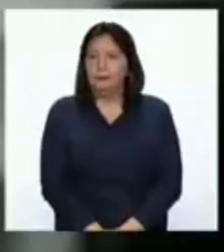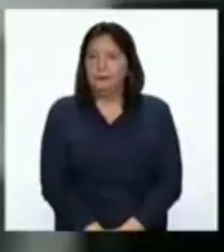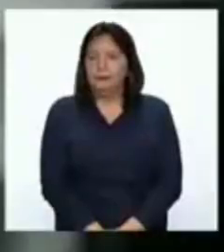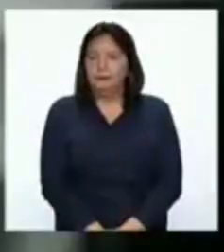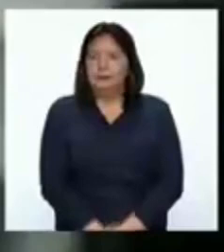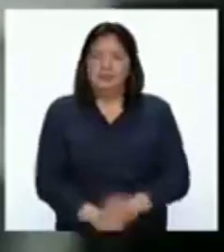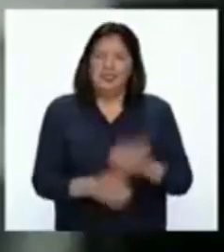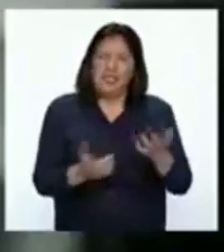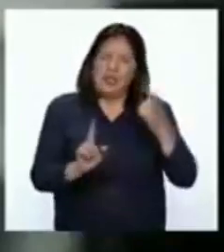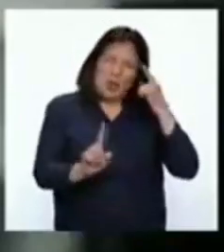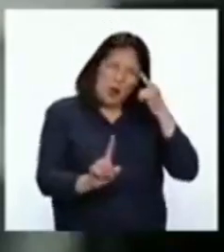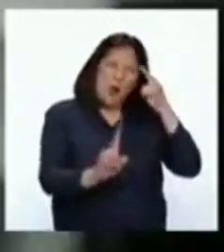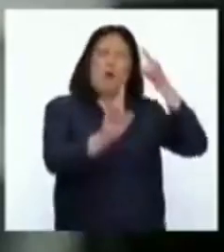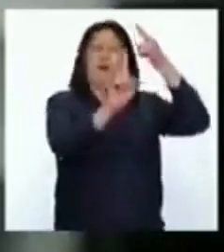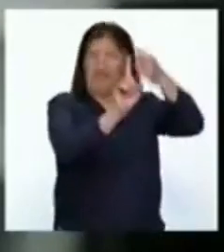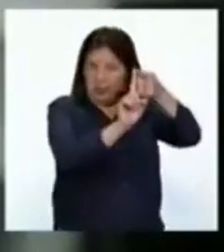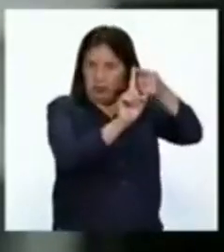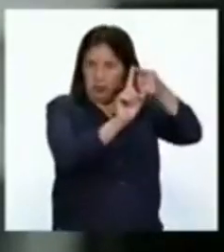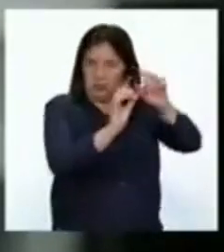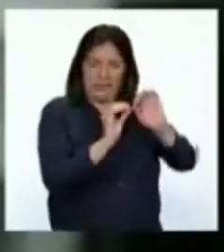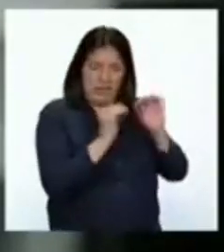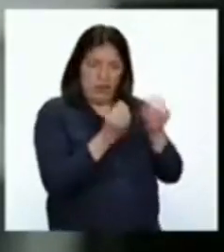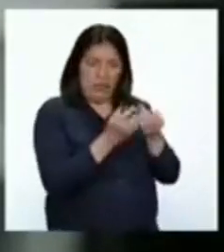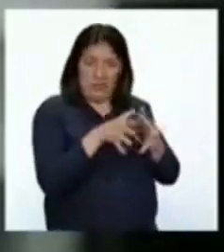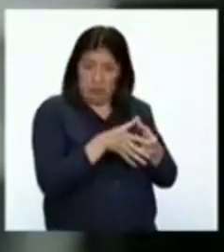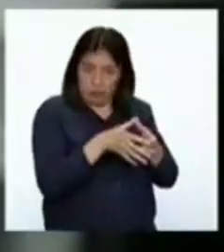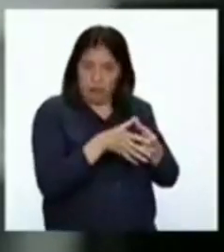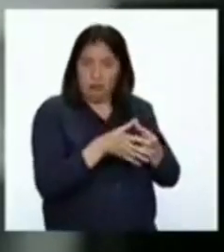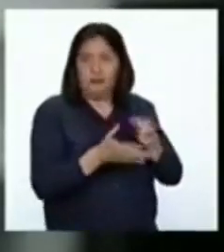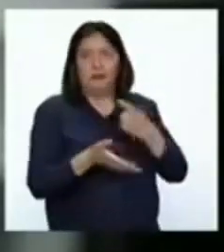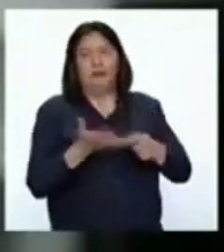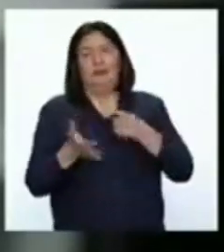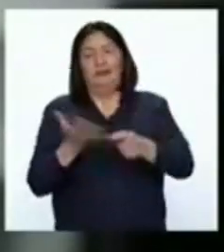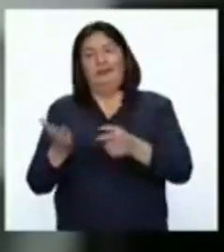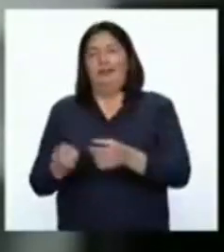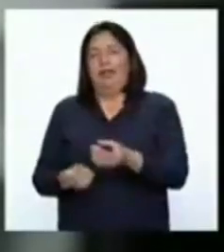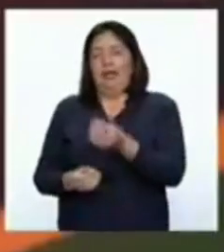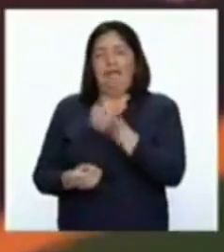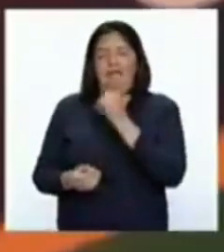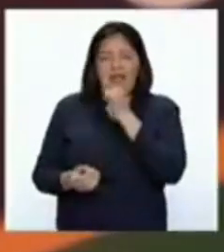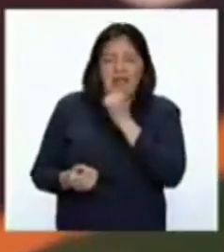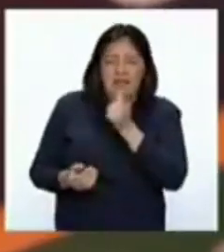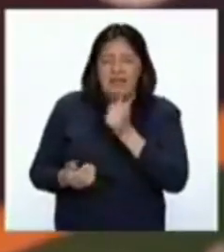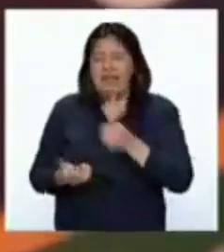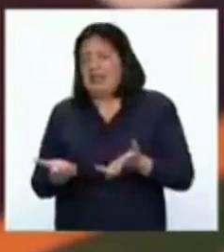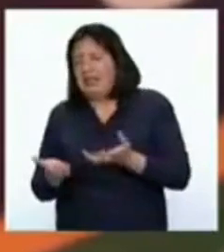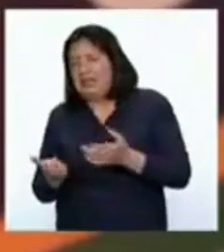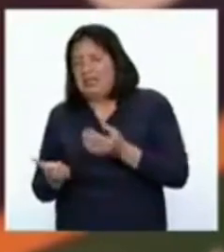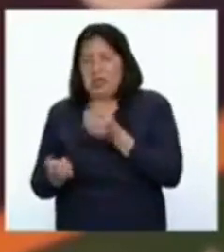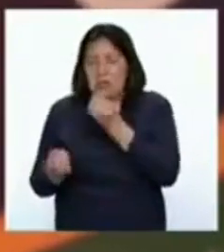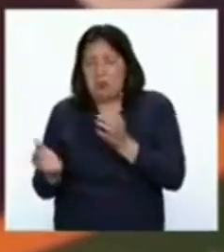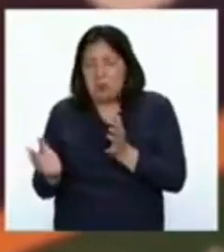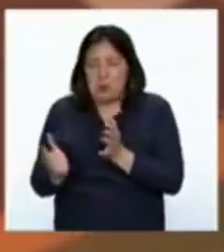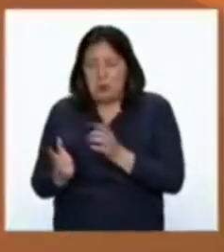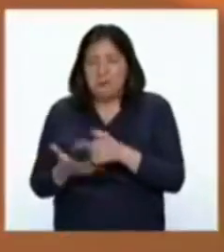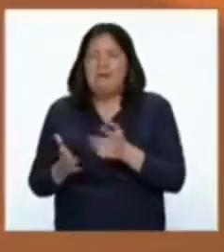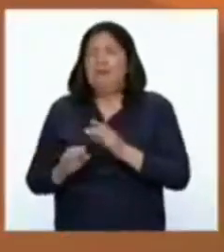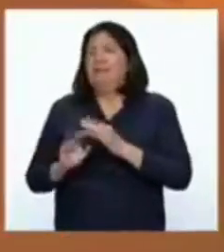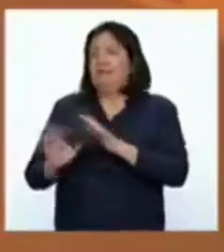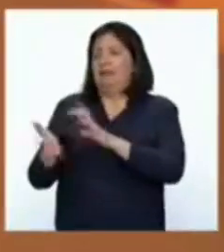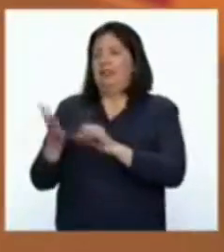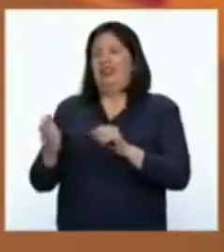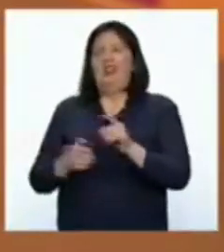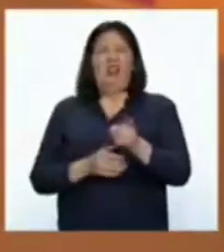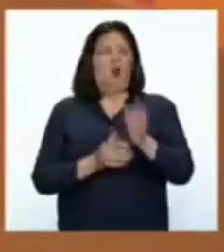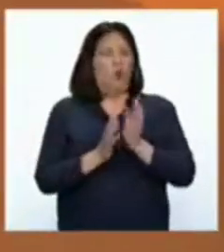El principal objetivo de Nutri-Educate es erradicar la malnutrición en el Perú. Creo que muchos dirán, eso es demasiado